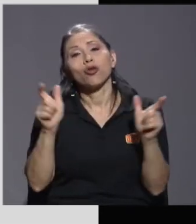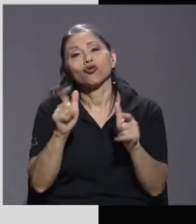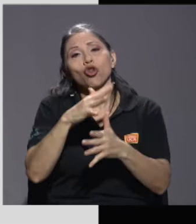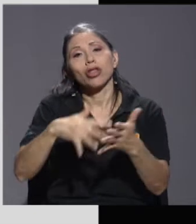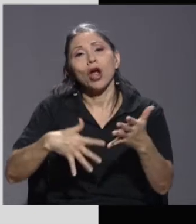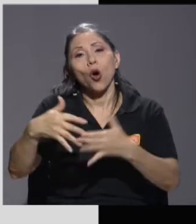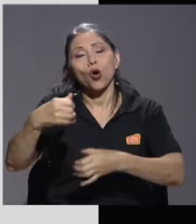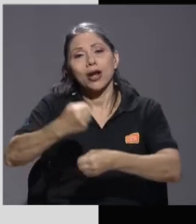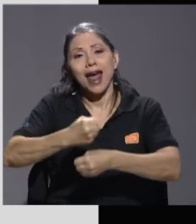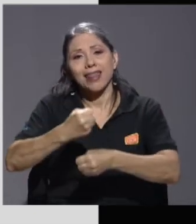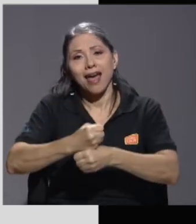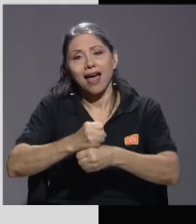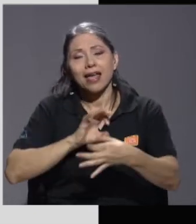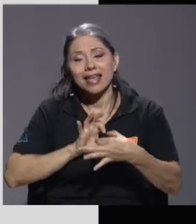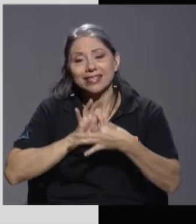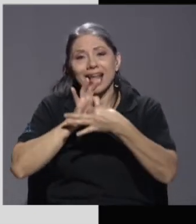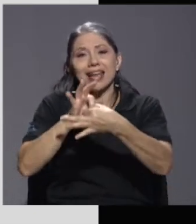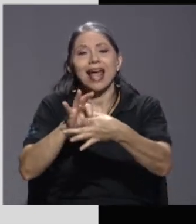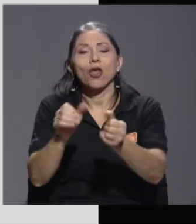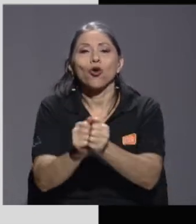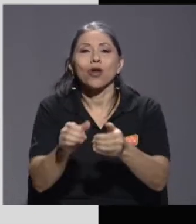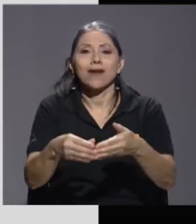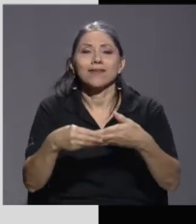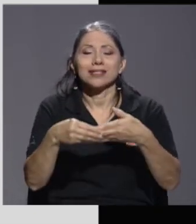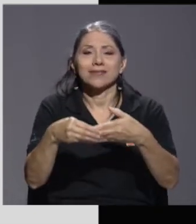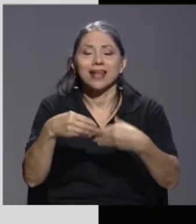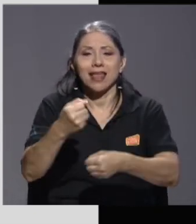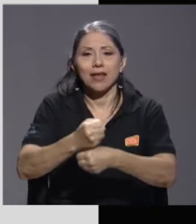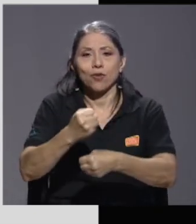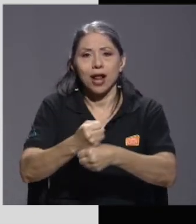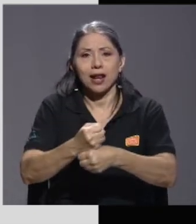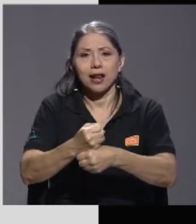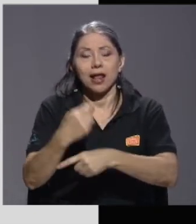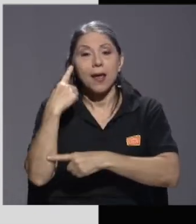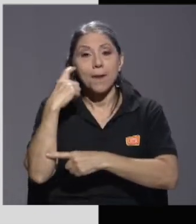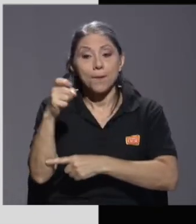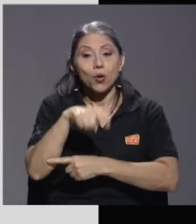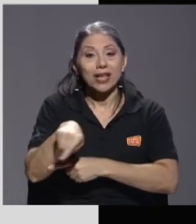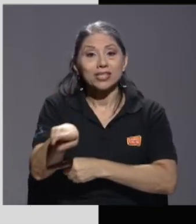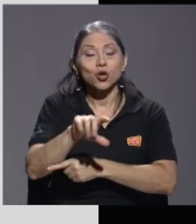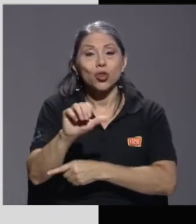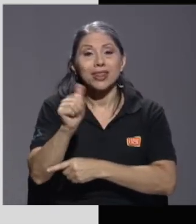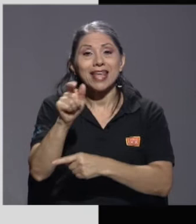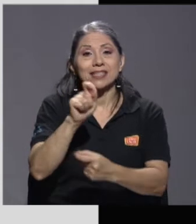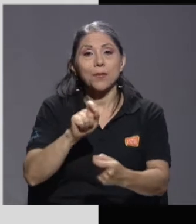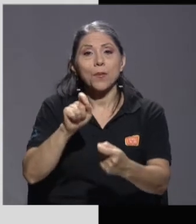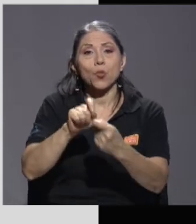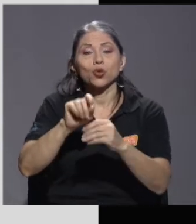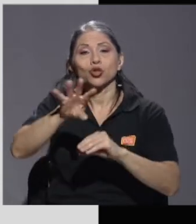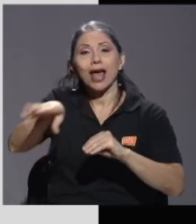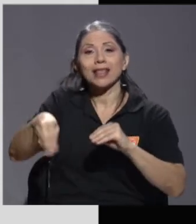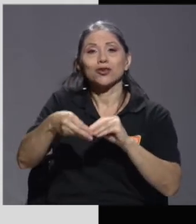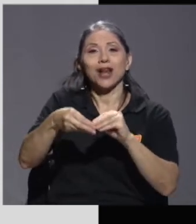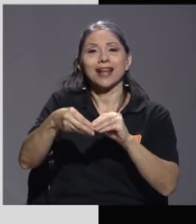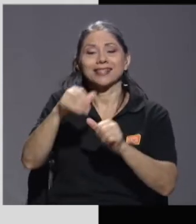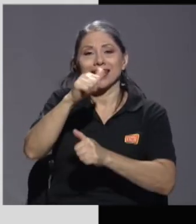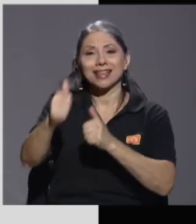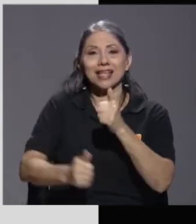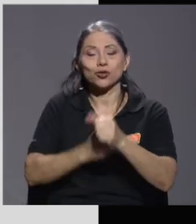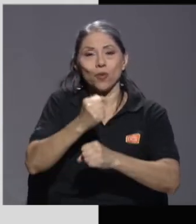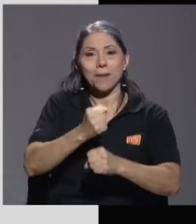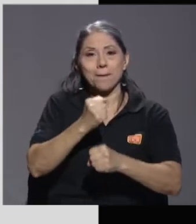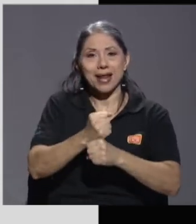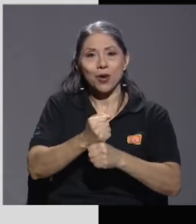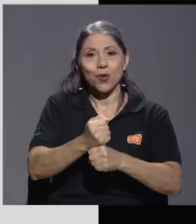ligado seguramente con la flexibilidad laboral, ¿verdad? Porque son 10 puntos adicionales de subempleo del que teníamos,